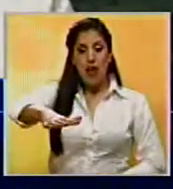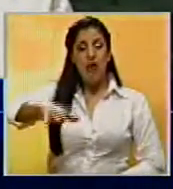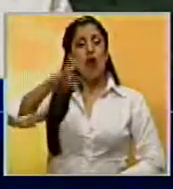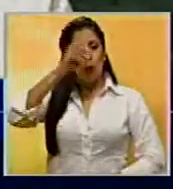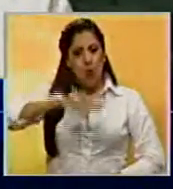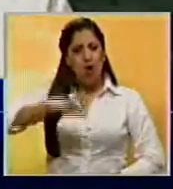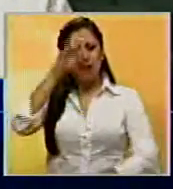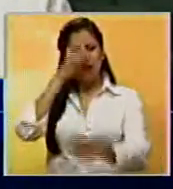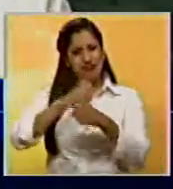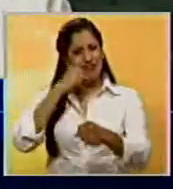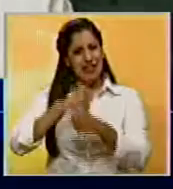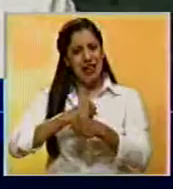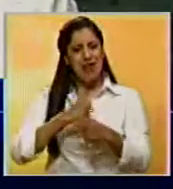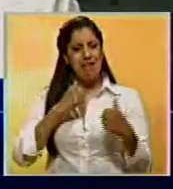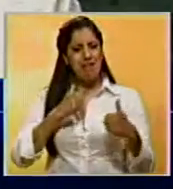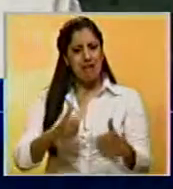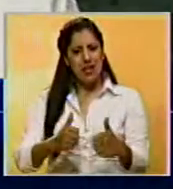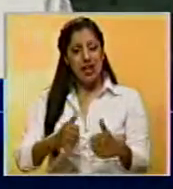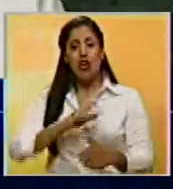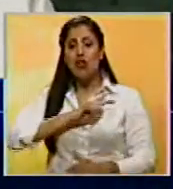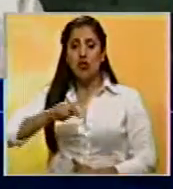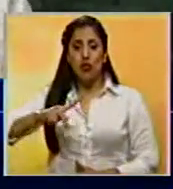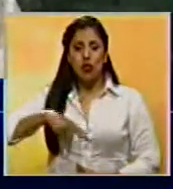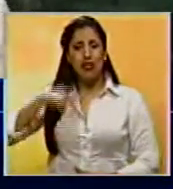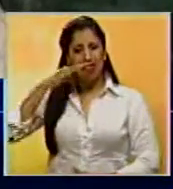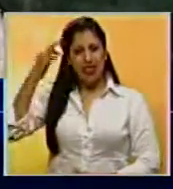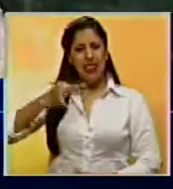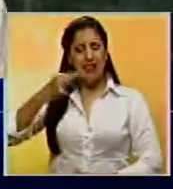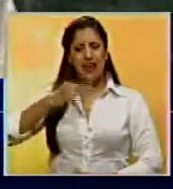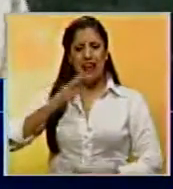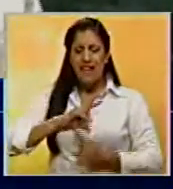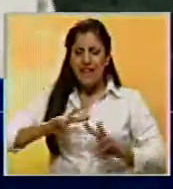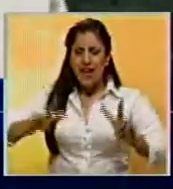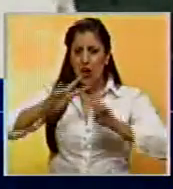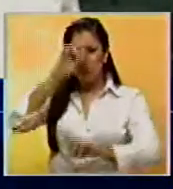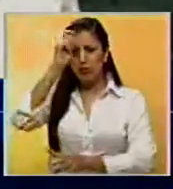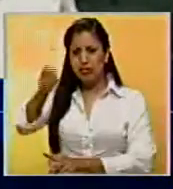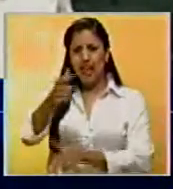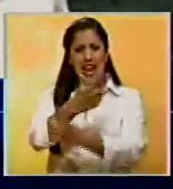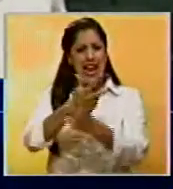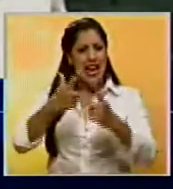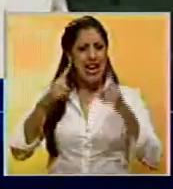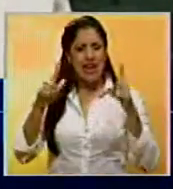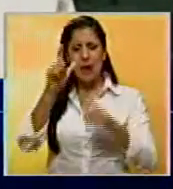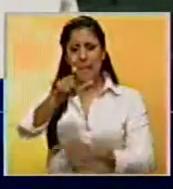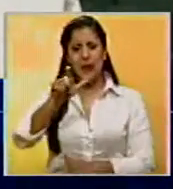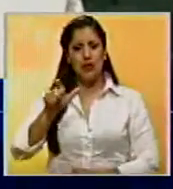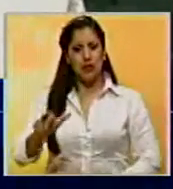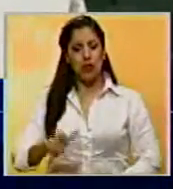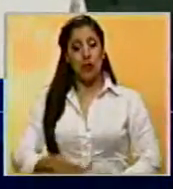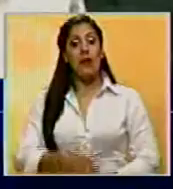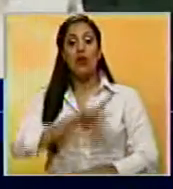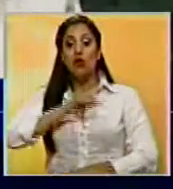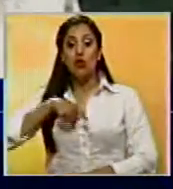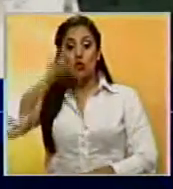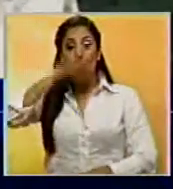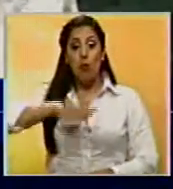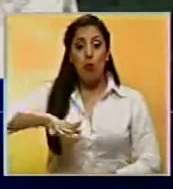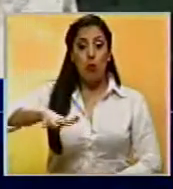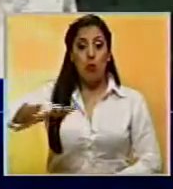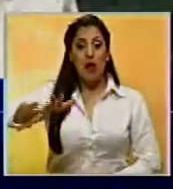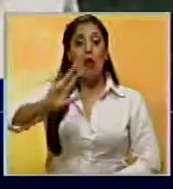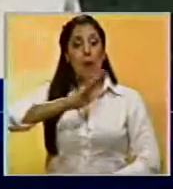trabajador y nosotros realmente valoramos la libertad. No tengo duda que nuestro pueblo